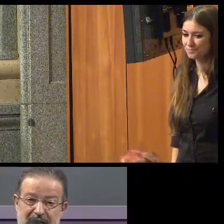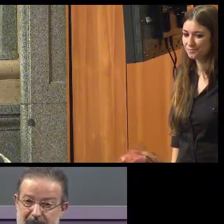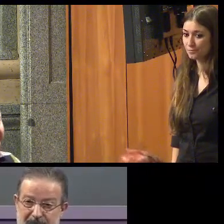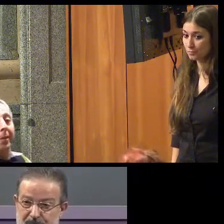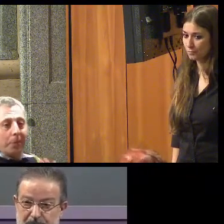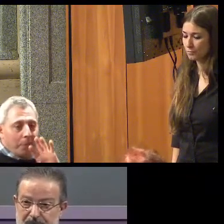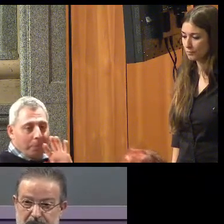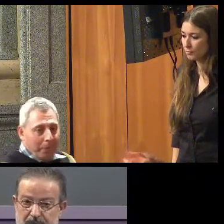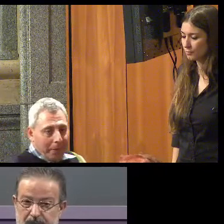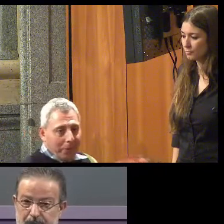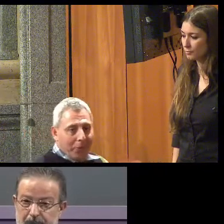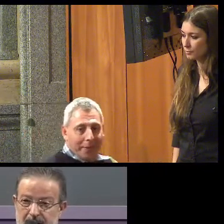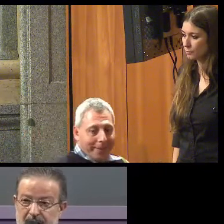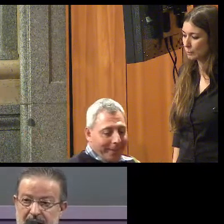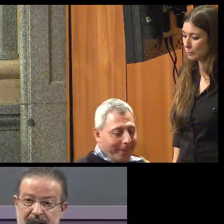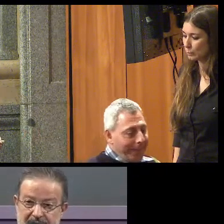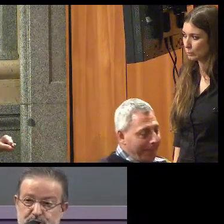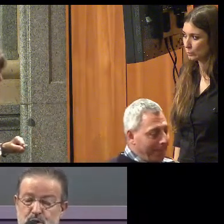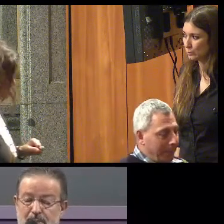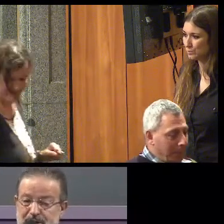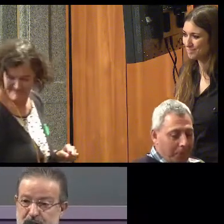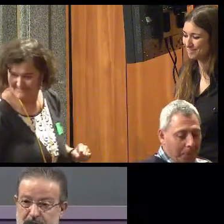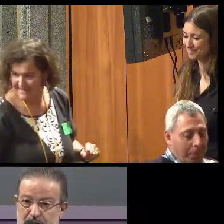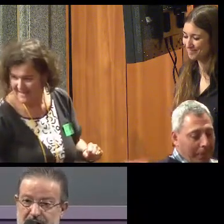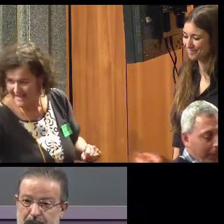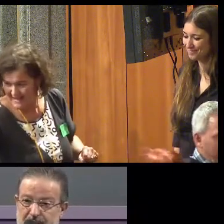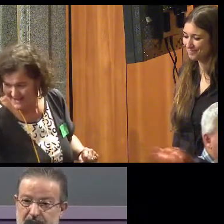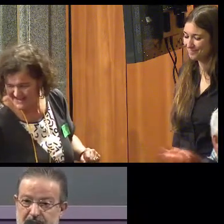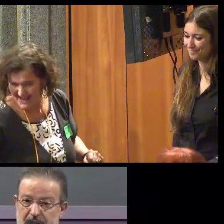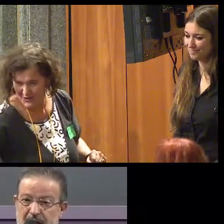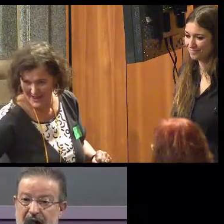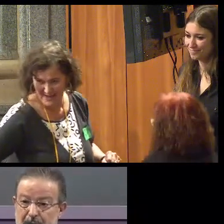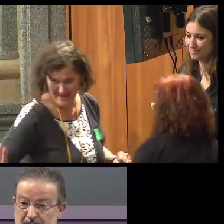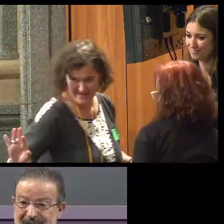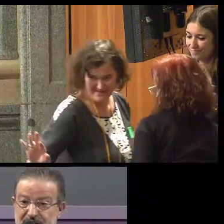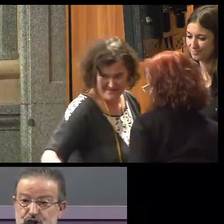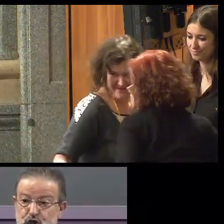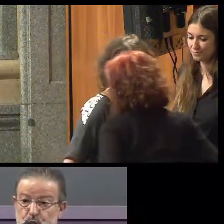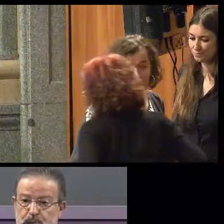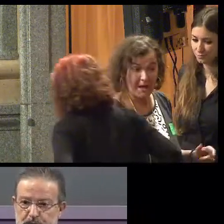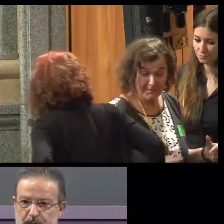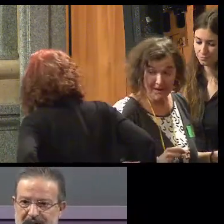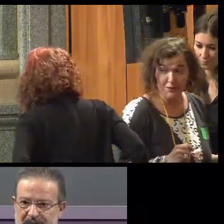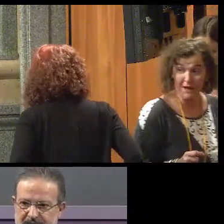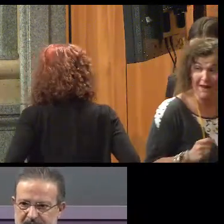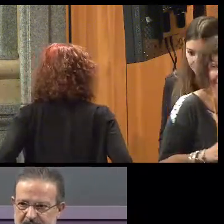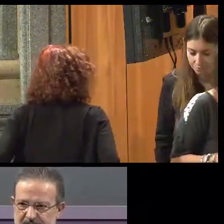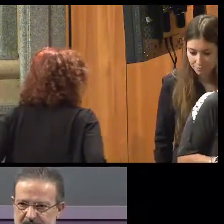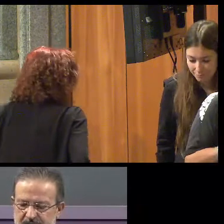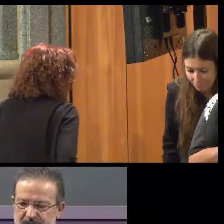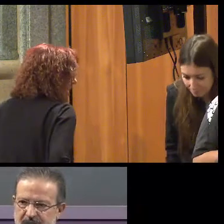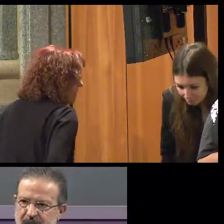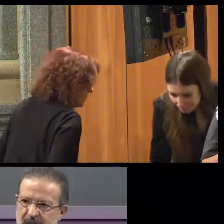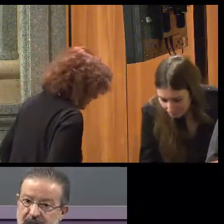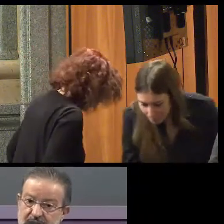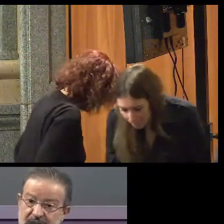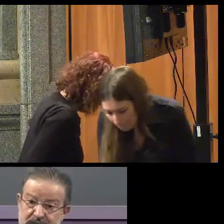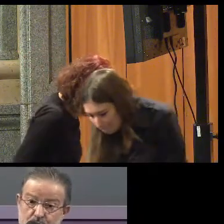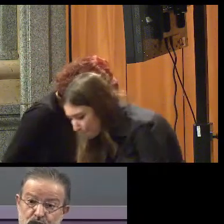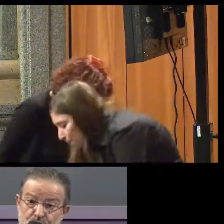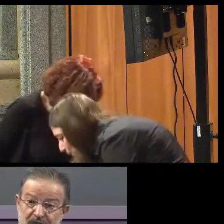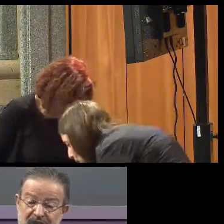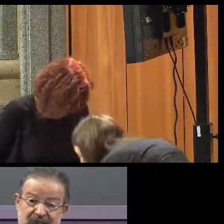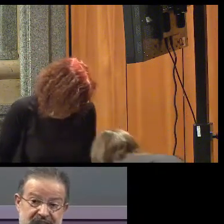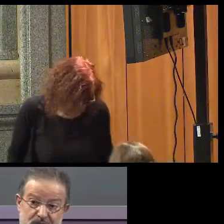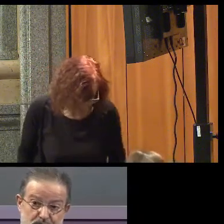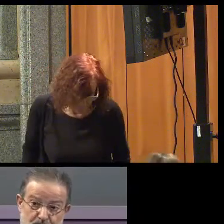es la de la emancipación. El derecho de una persona con discapacidad a vivir en su propia casa. En